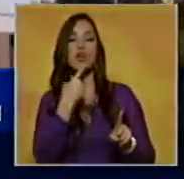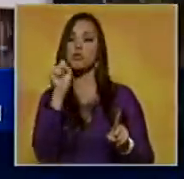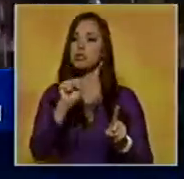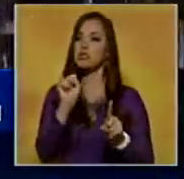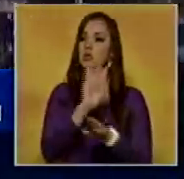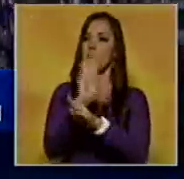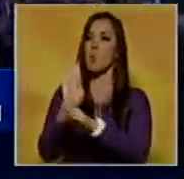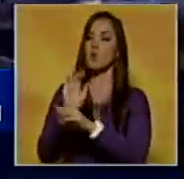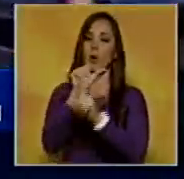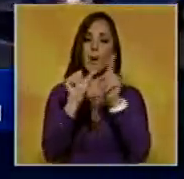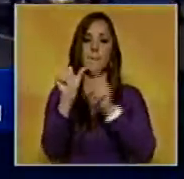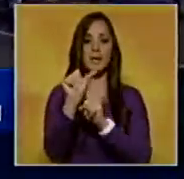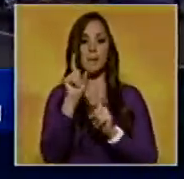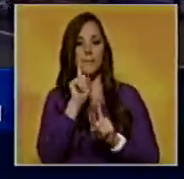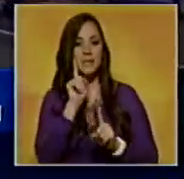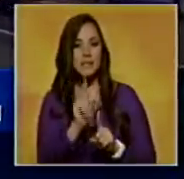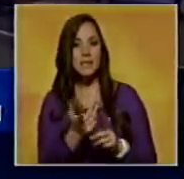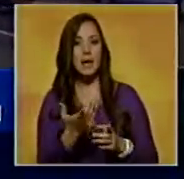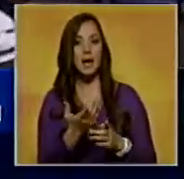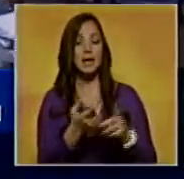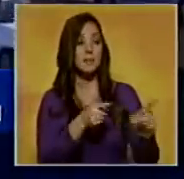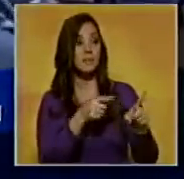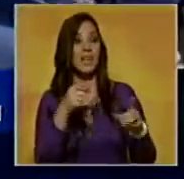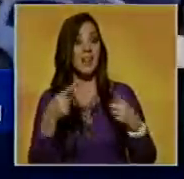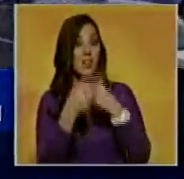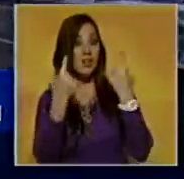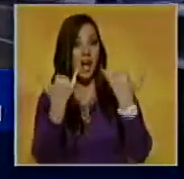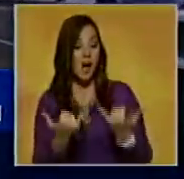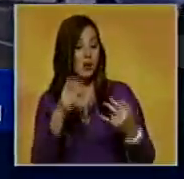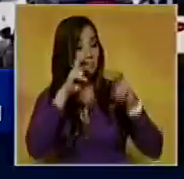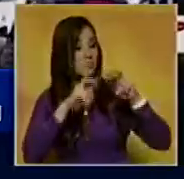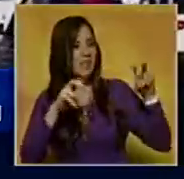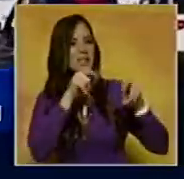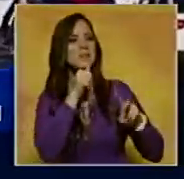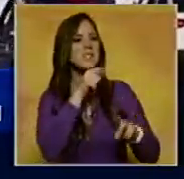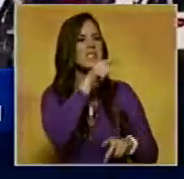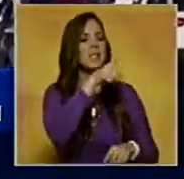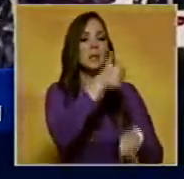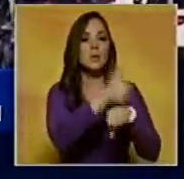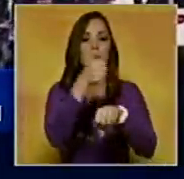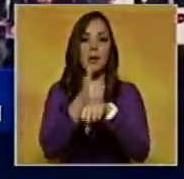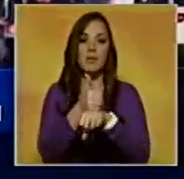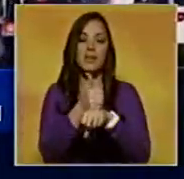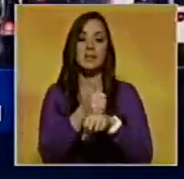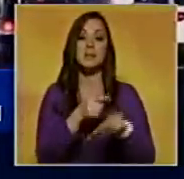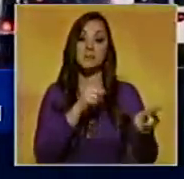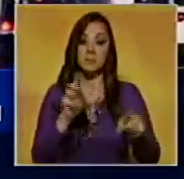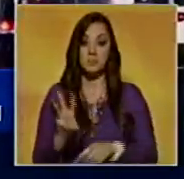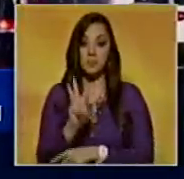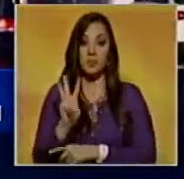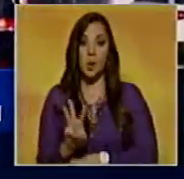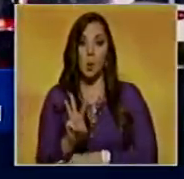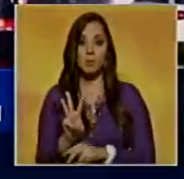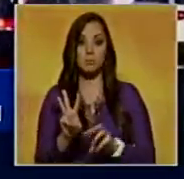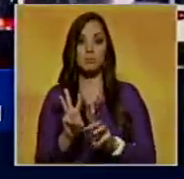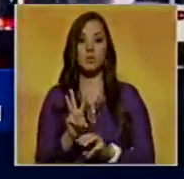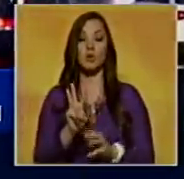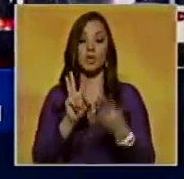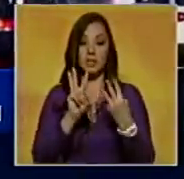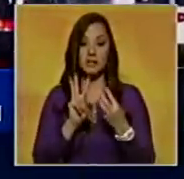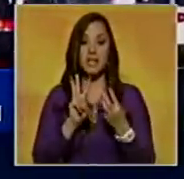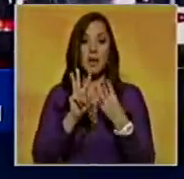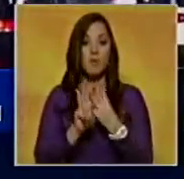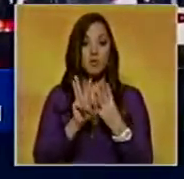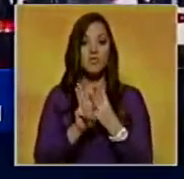luego de que clientes y accionistas de la fábrica automotriz demandaran a Winterberg. El Consejo de Supervisión de